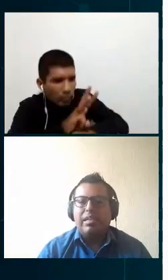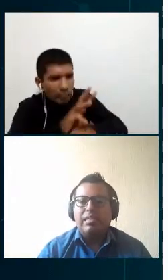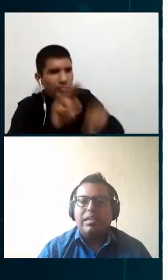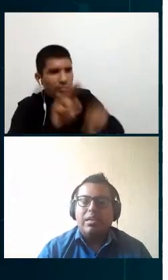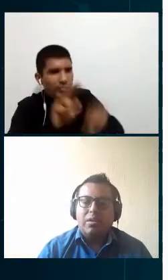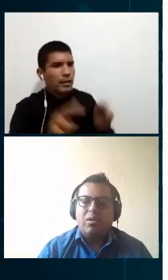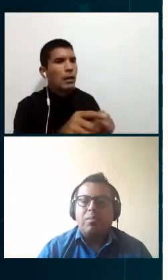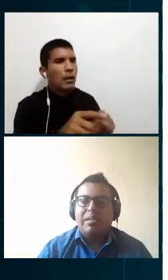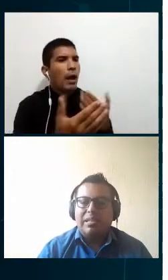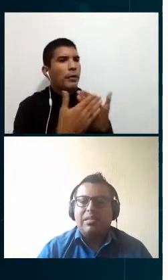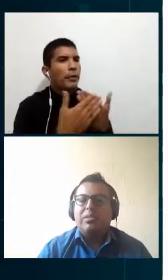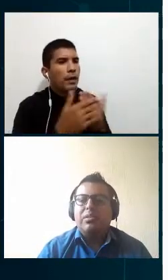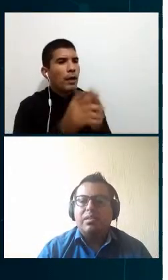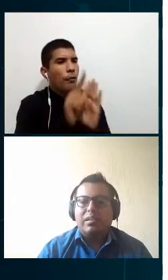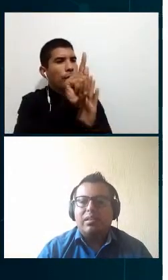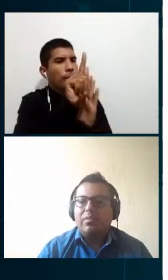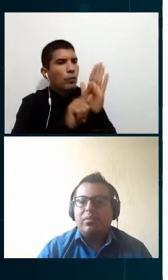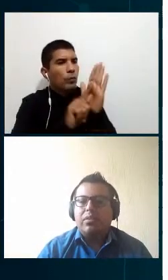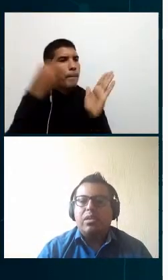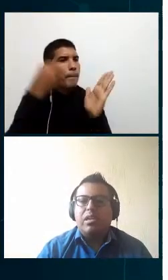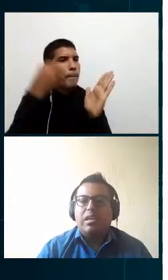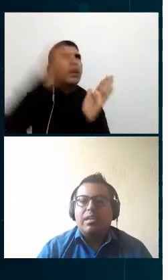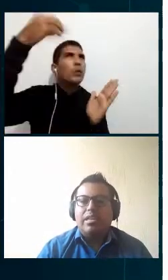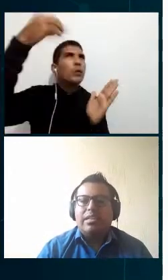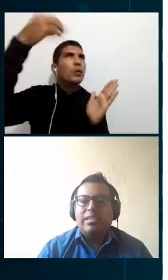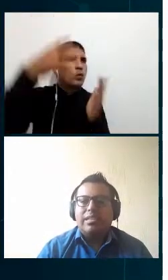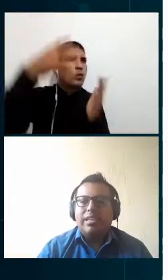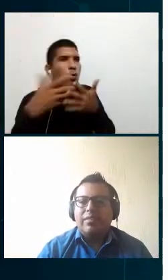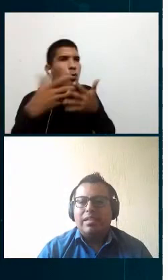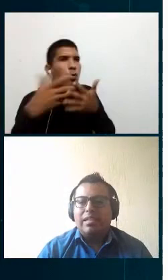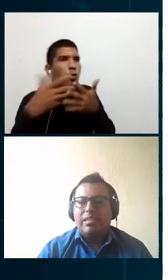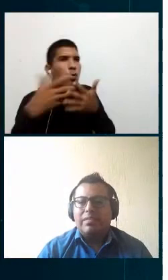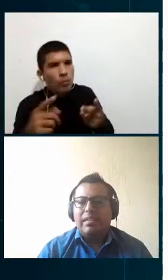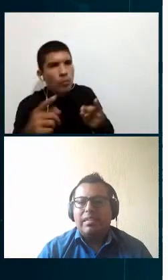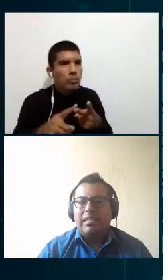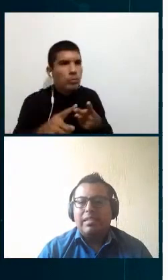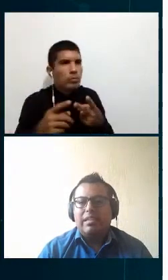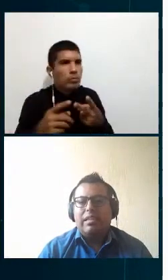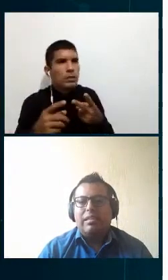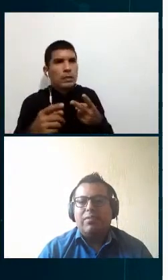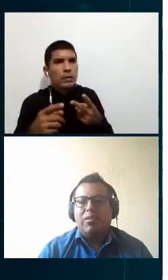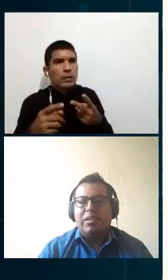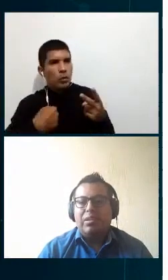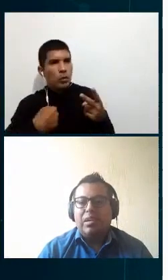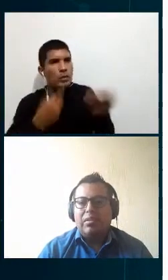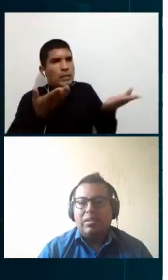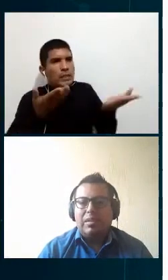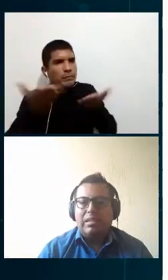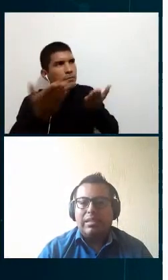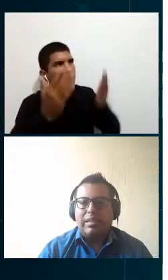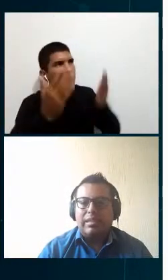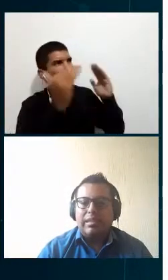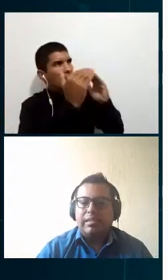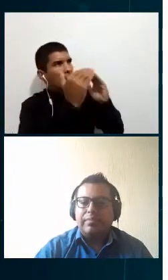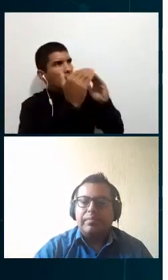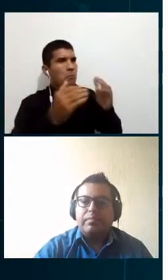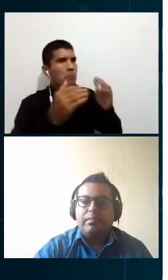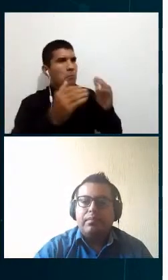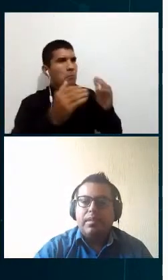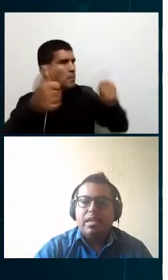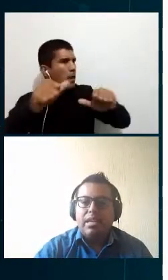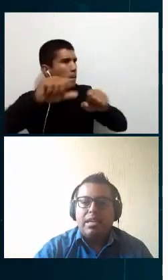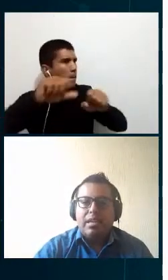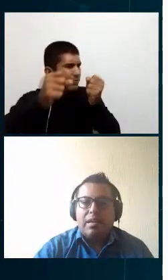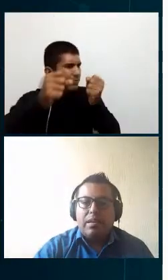comerciales nombres direcciones teléfonos y necesitaba transferir esta información a los demás atletes